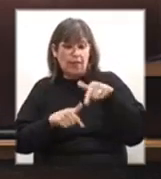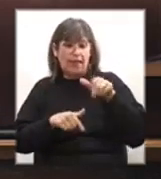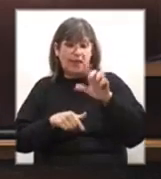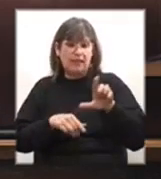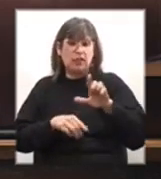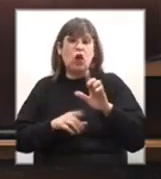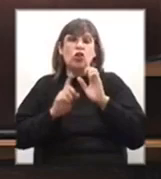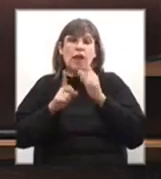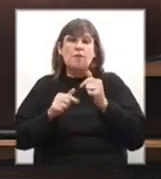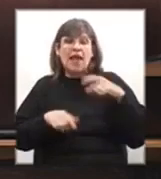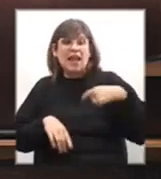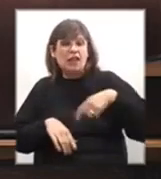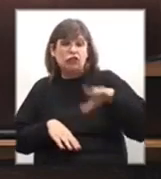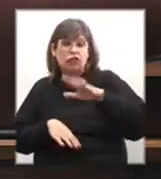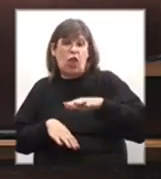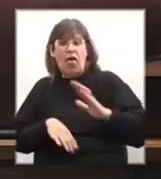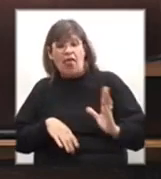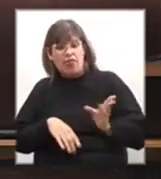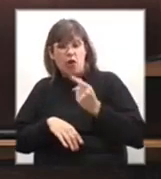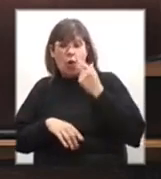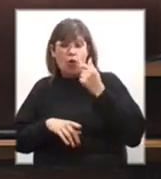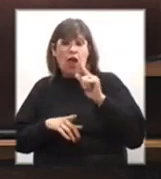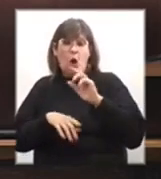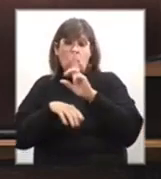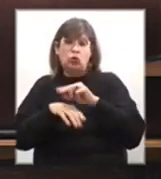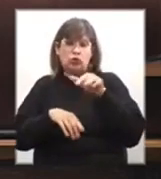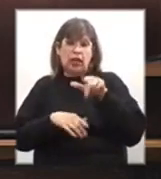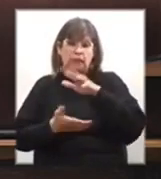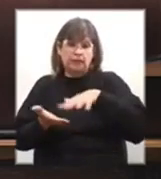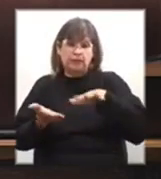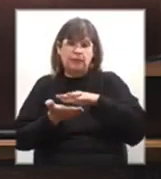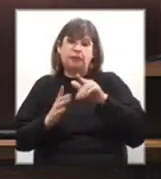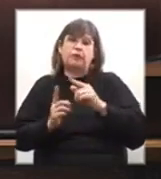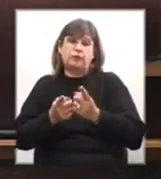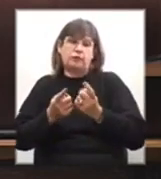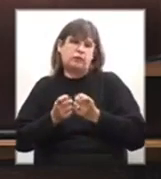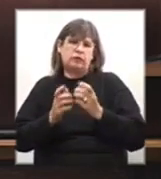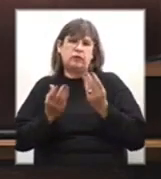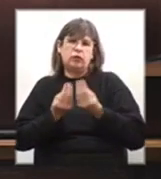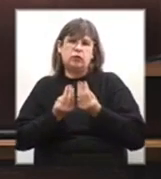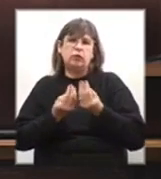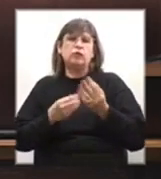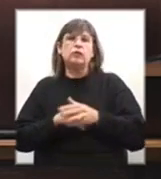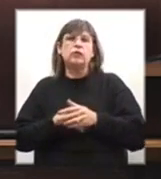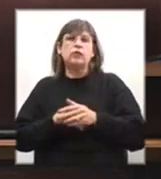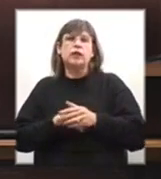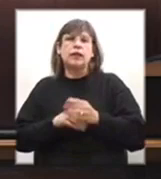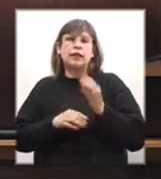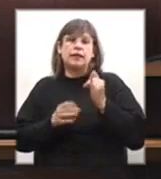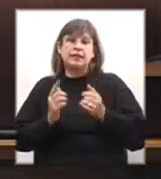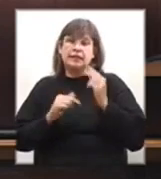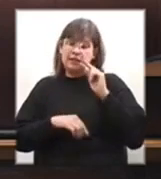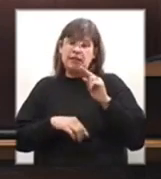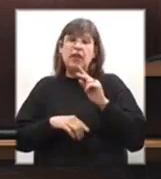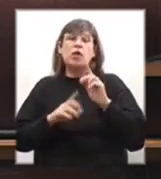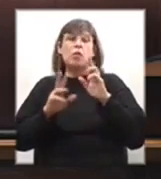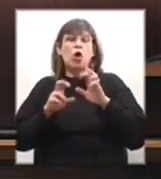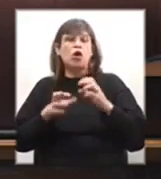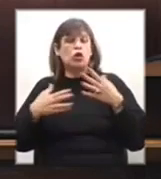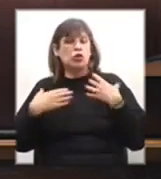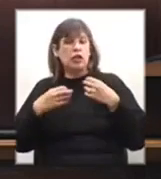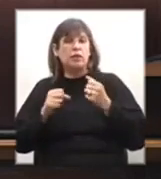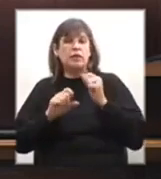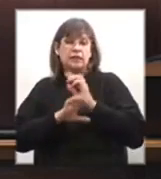a la sociedad toda utilizar un espacio que desde luego es muy necesario. Si vemos los temas de salud, también